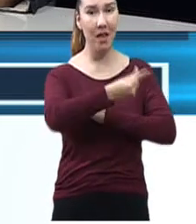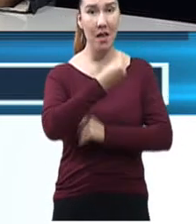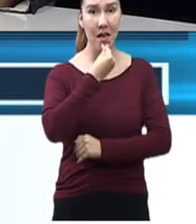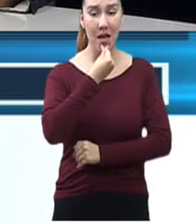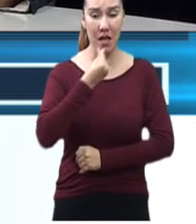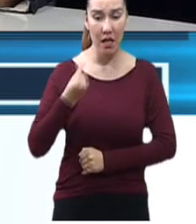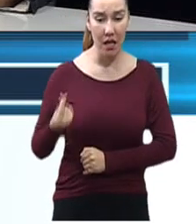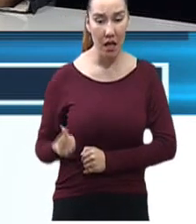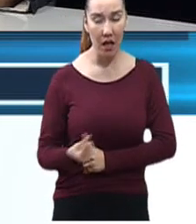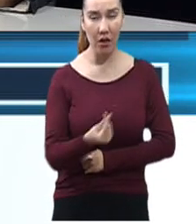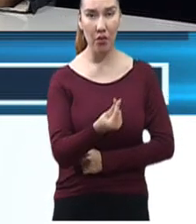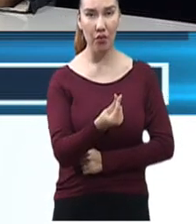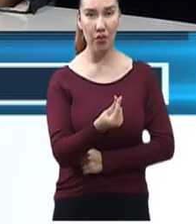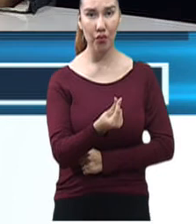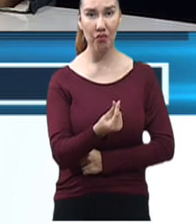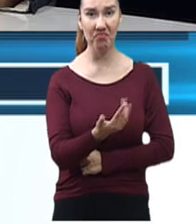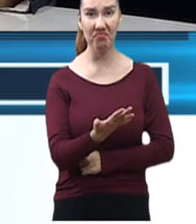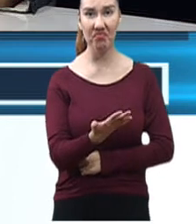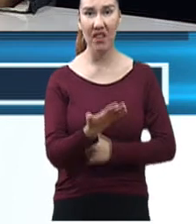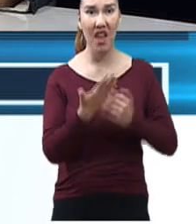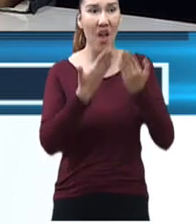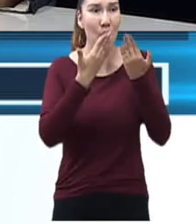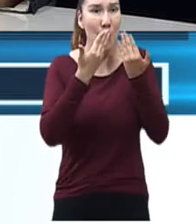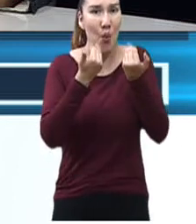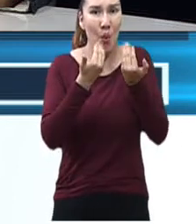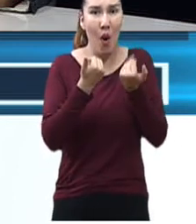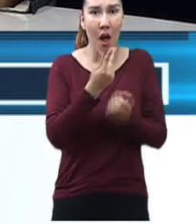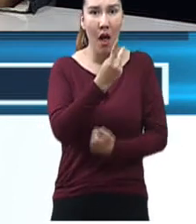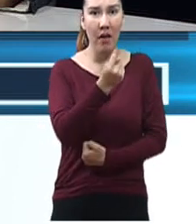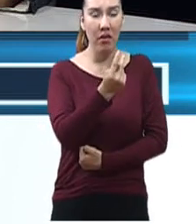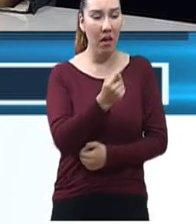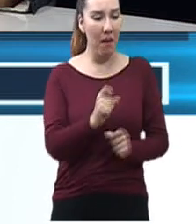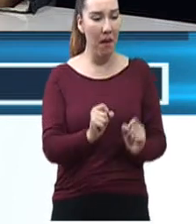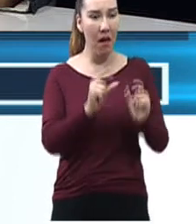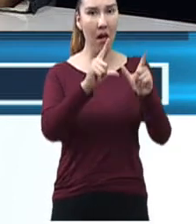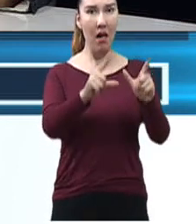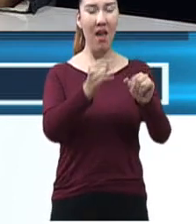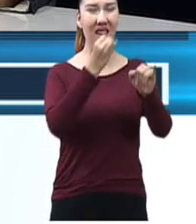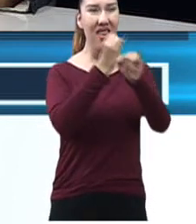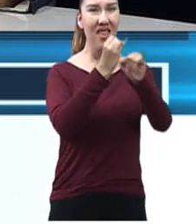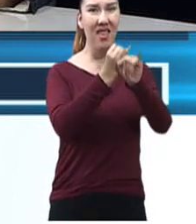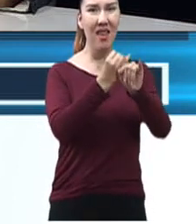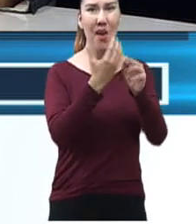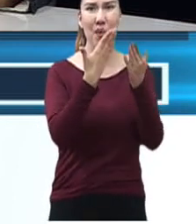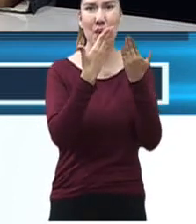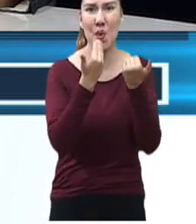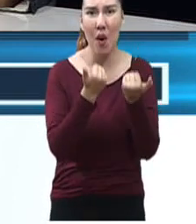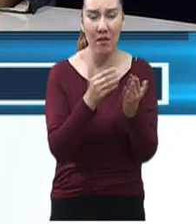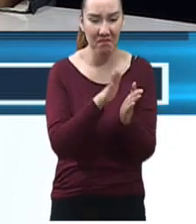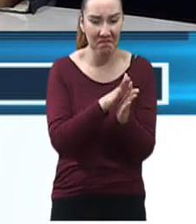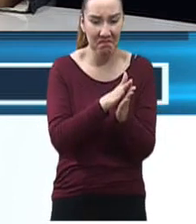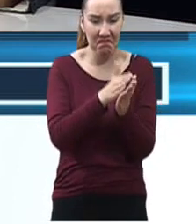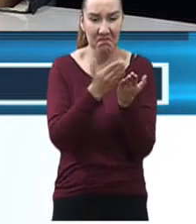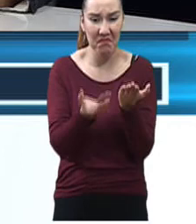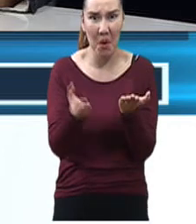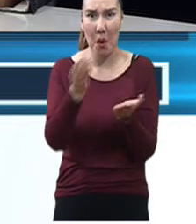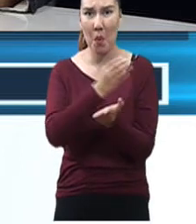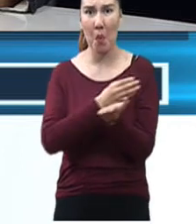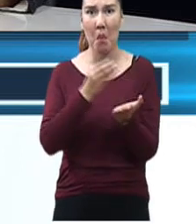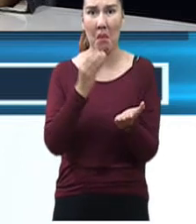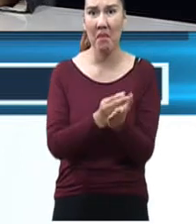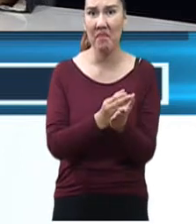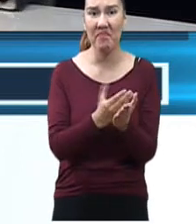ni televisión, ni red Wi-Fi. Es más, hasta ni libretas tienen. Entonces, bueno,